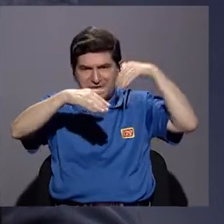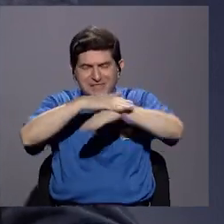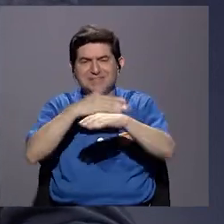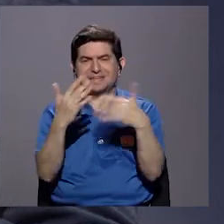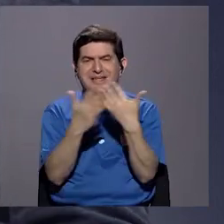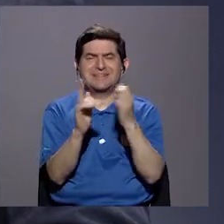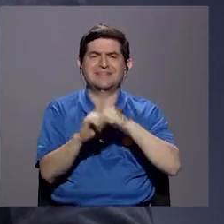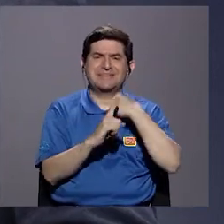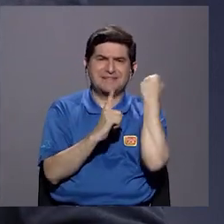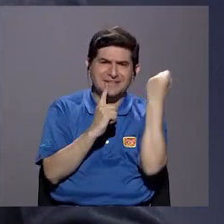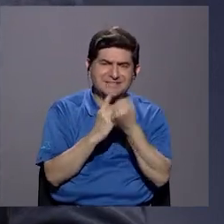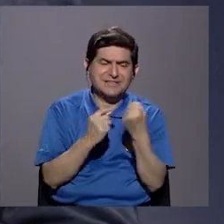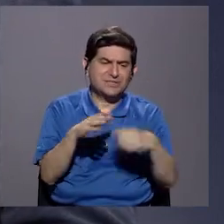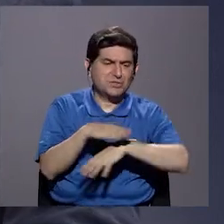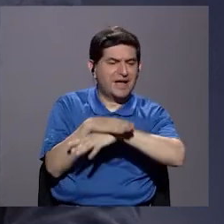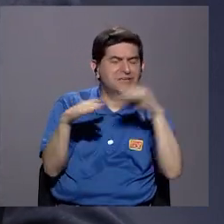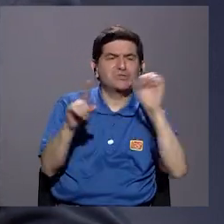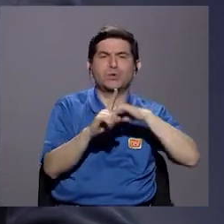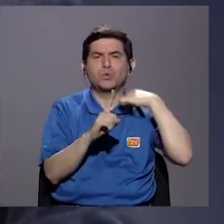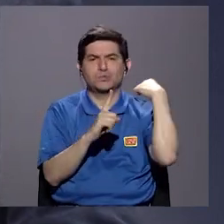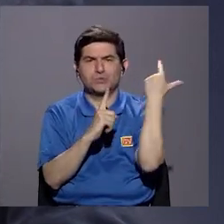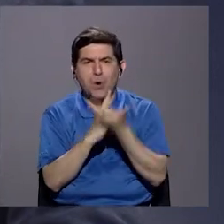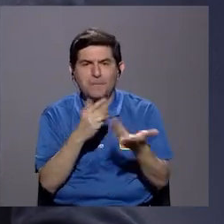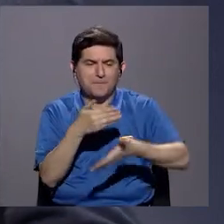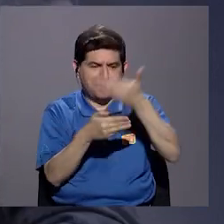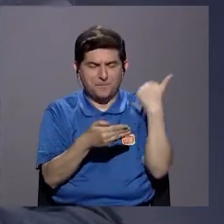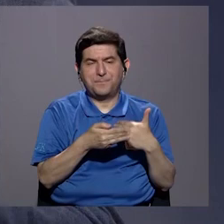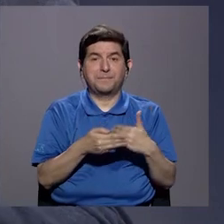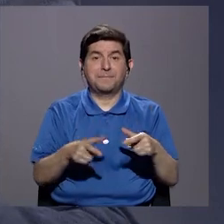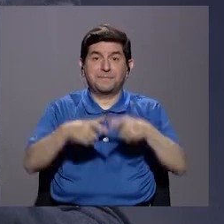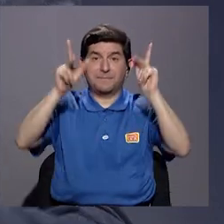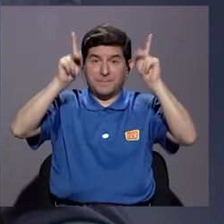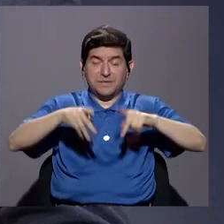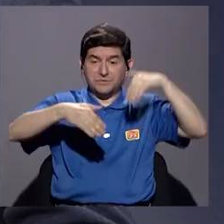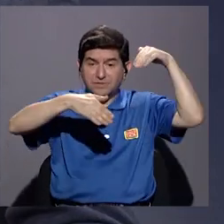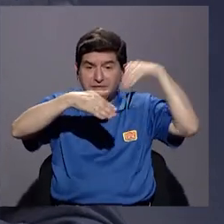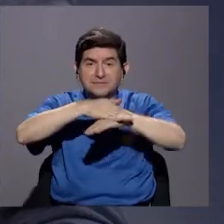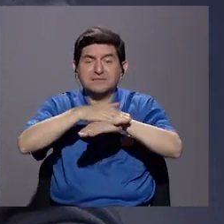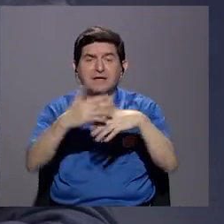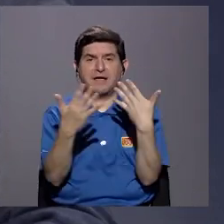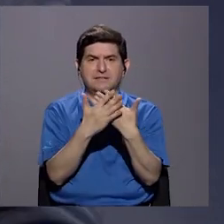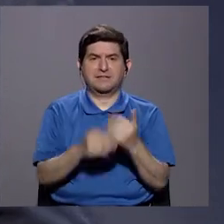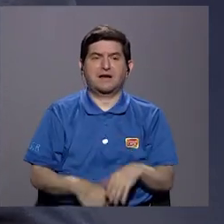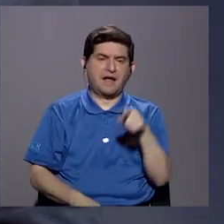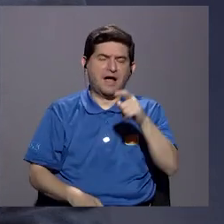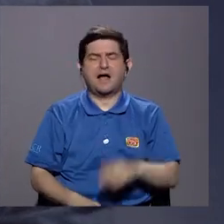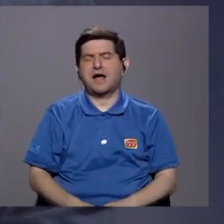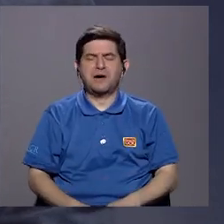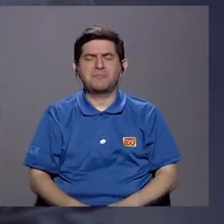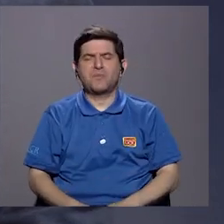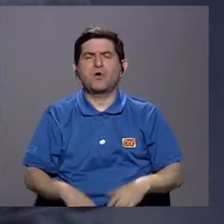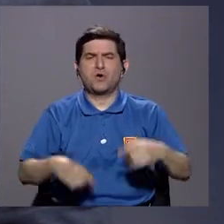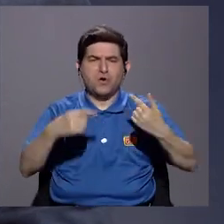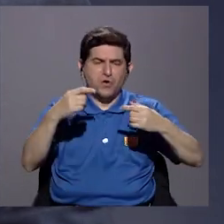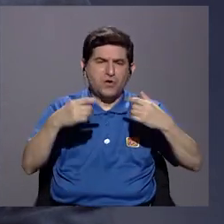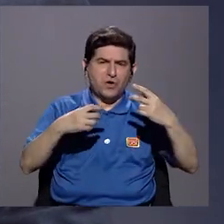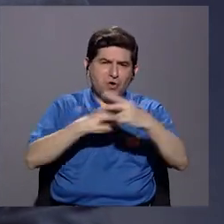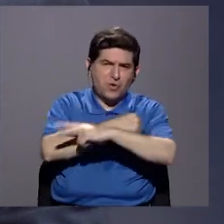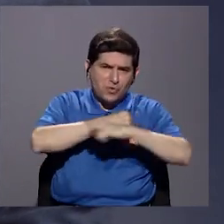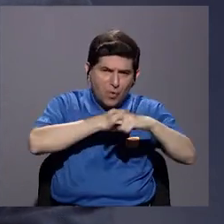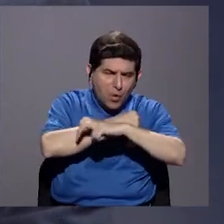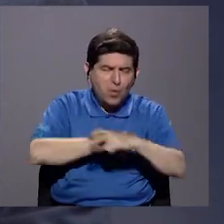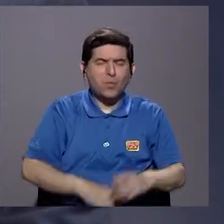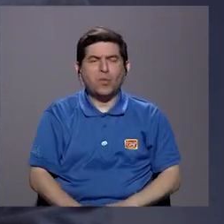entran a las cárceles vienen de situaciones, digamos, de exclusión social previa. Es decir, la mayoría de las personas que entran a las cárceles entran por cometer delitos patrimoniales, como